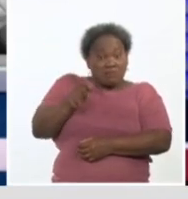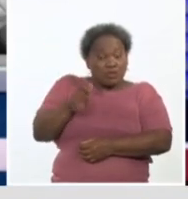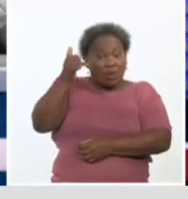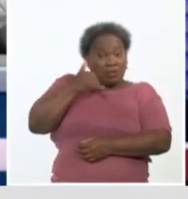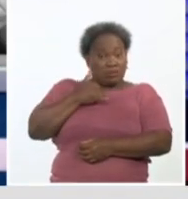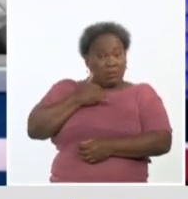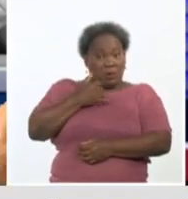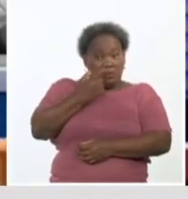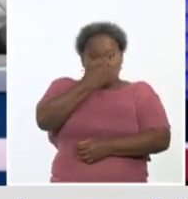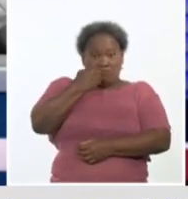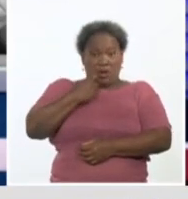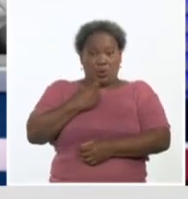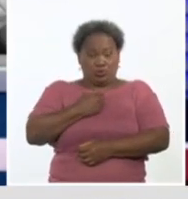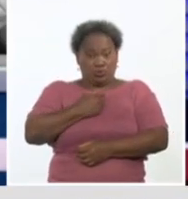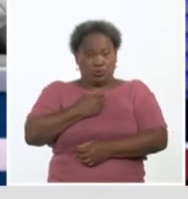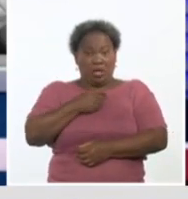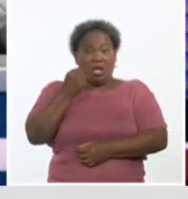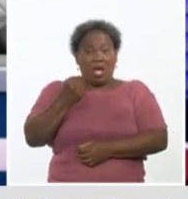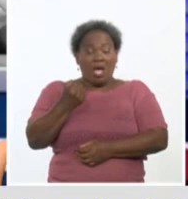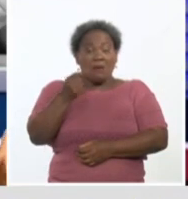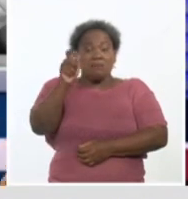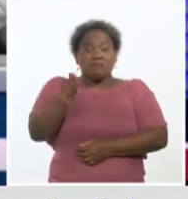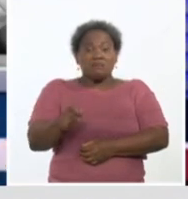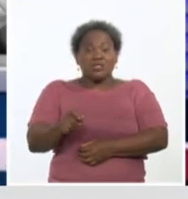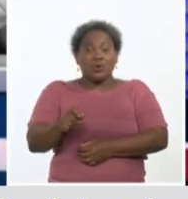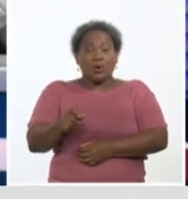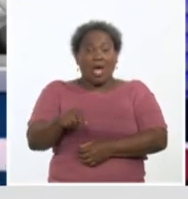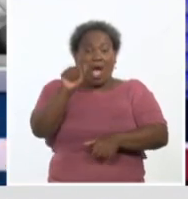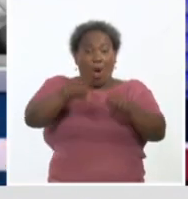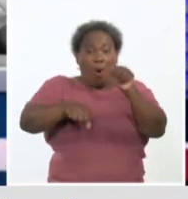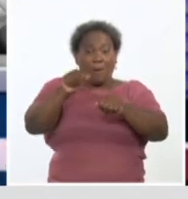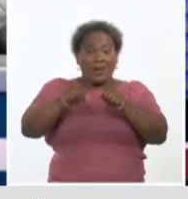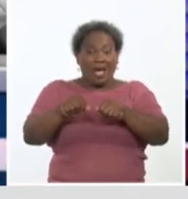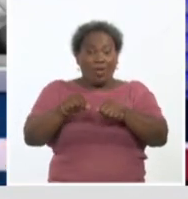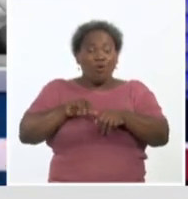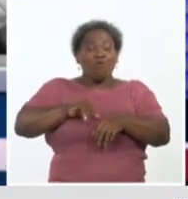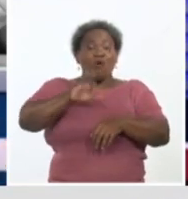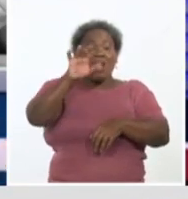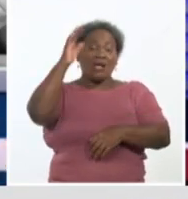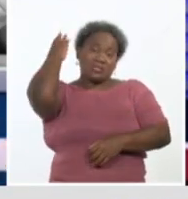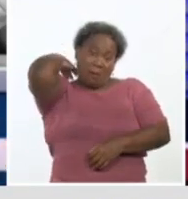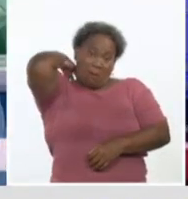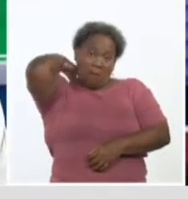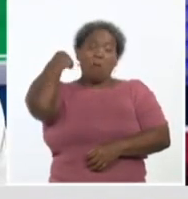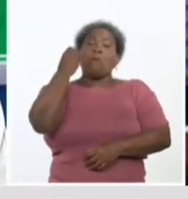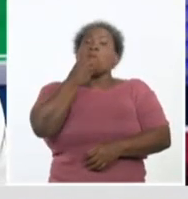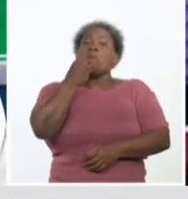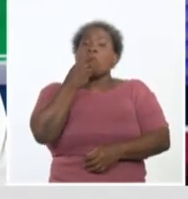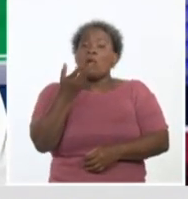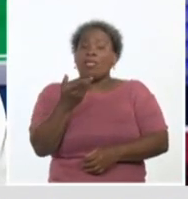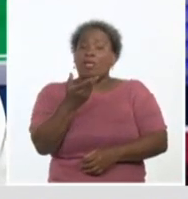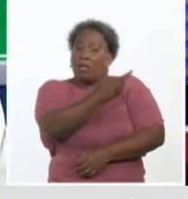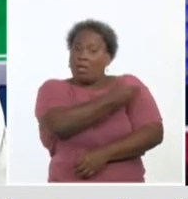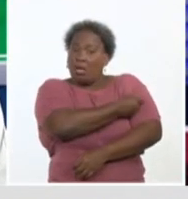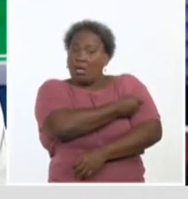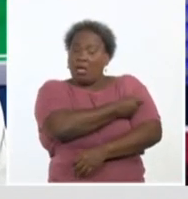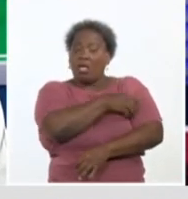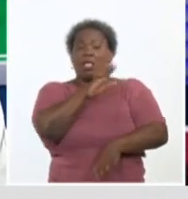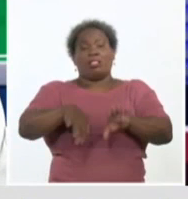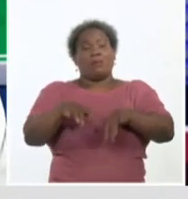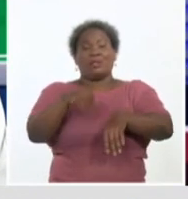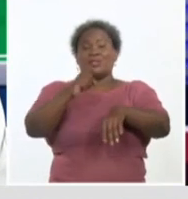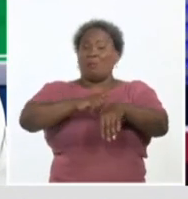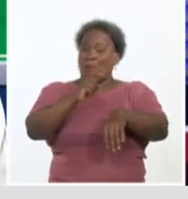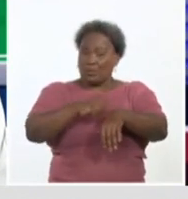pregunta si alguien operado de cáncer de pulmón puede vacunarse. A ver, depende del estadio en que esté y del momento en que esté.